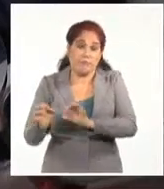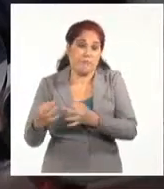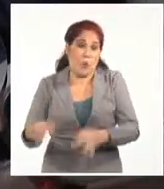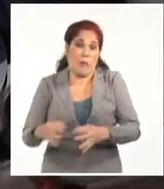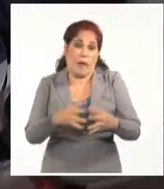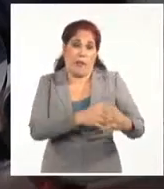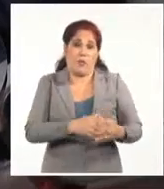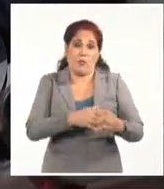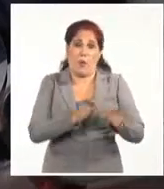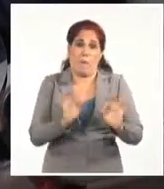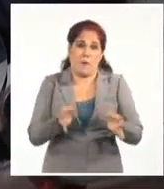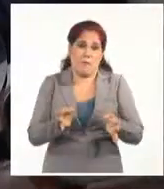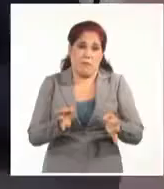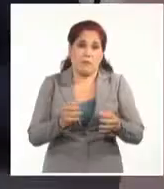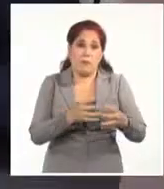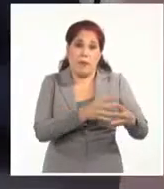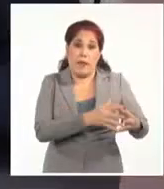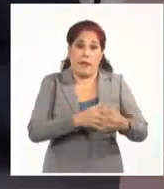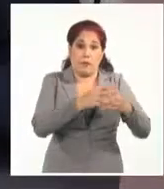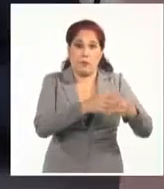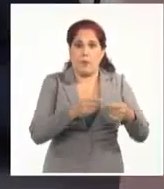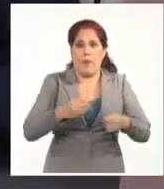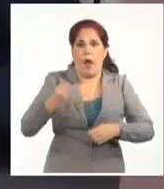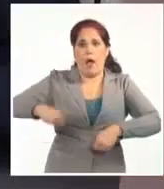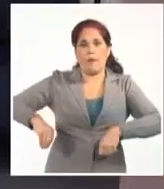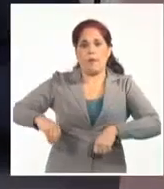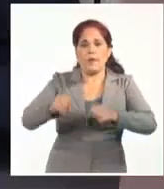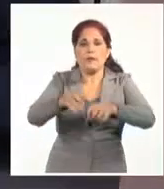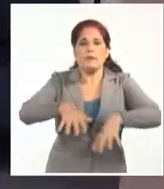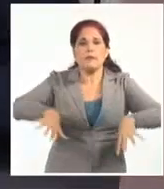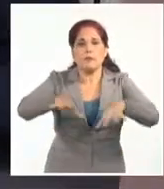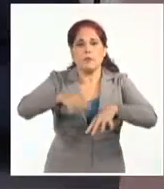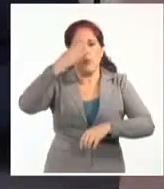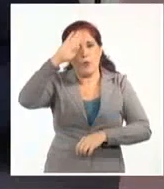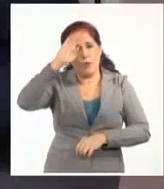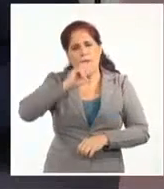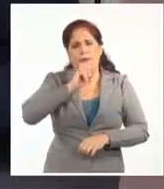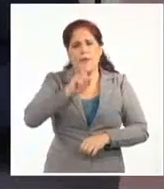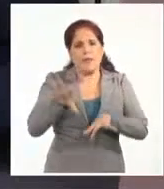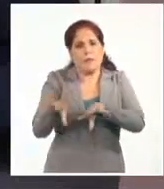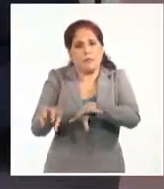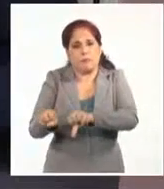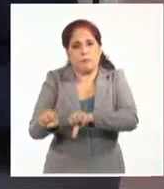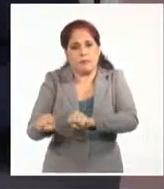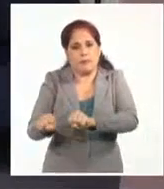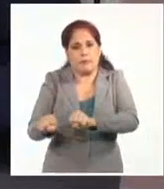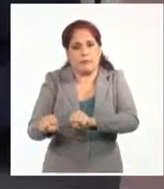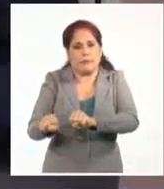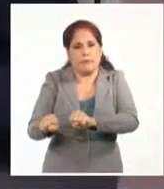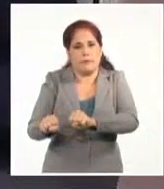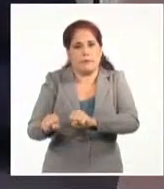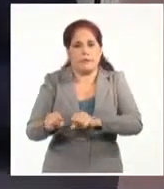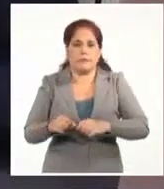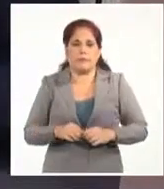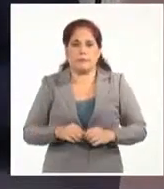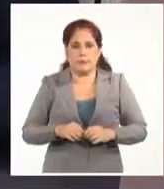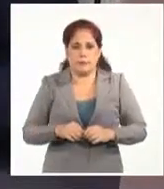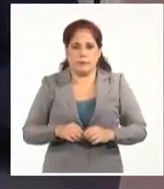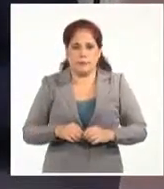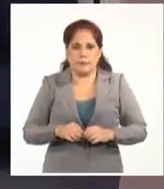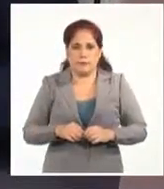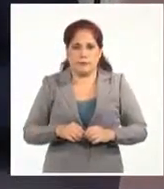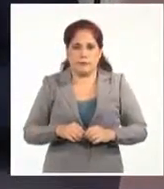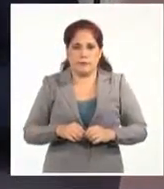es para fundar. Ahora me adelanto para compartir con ustedes